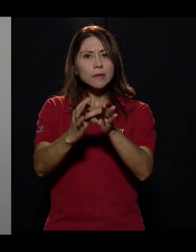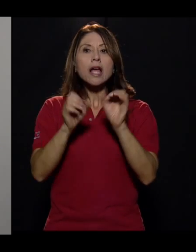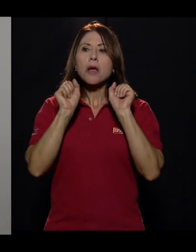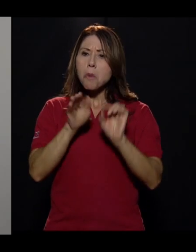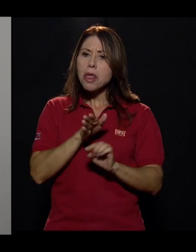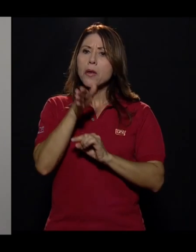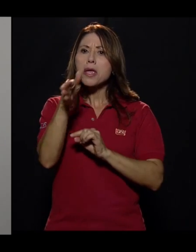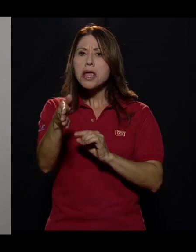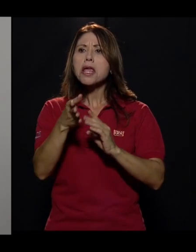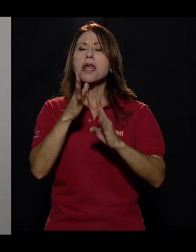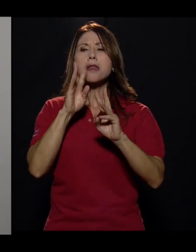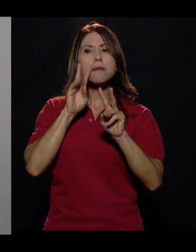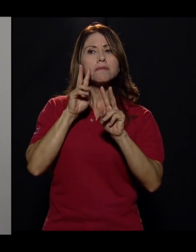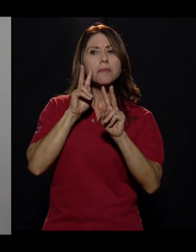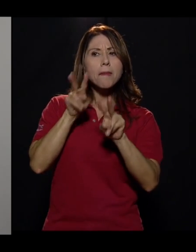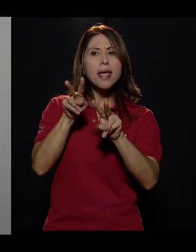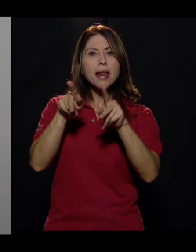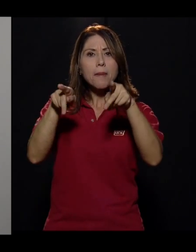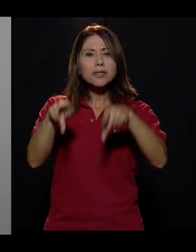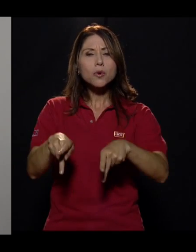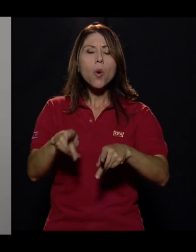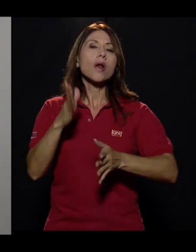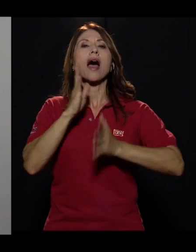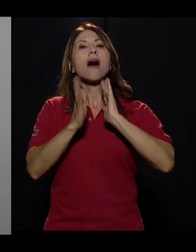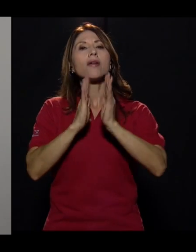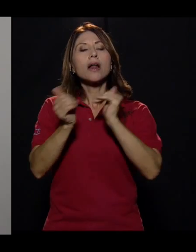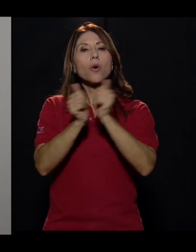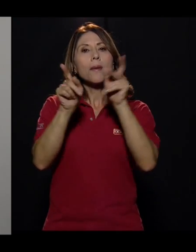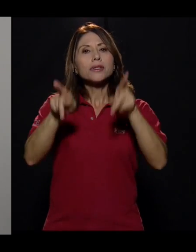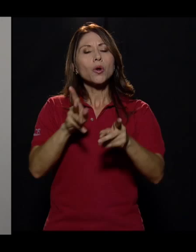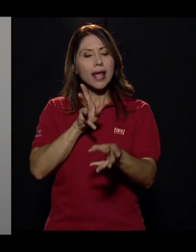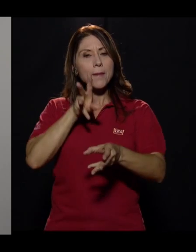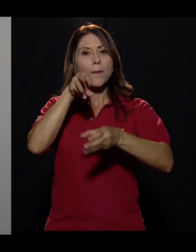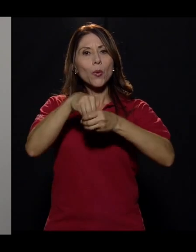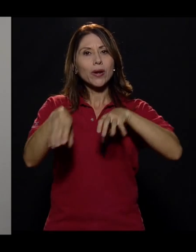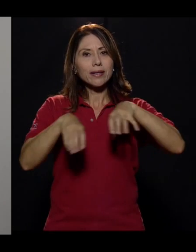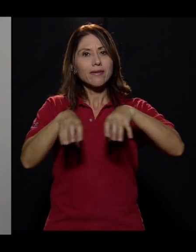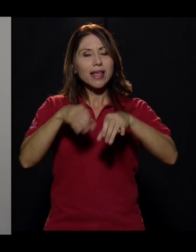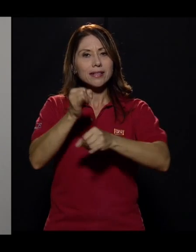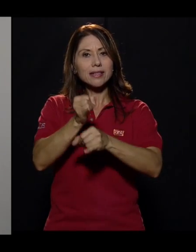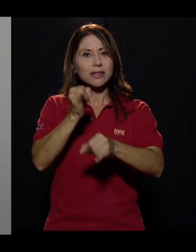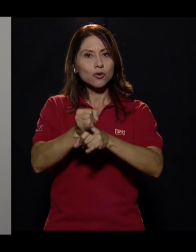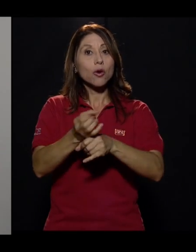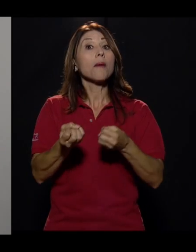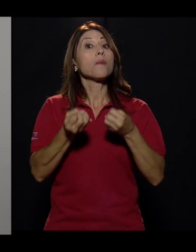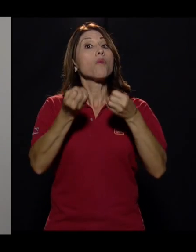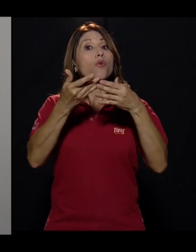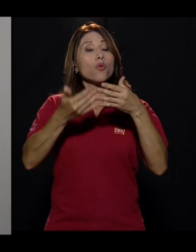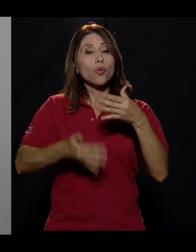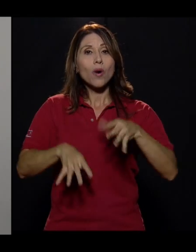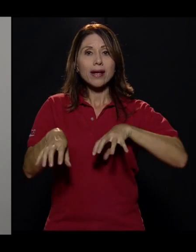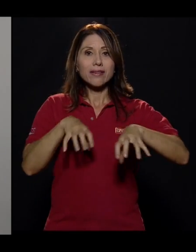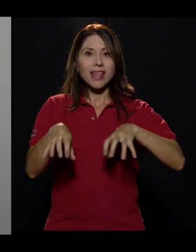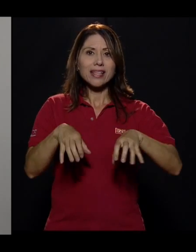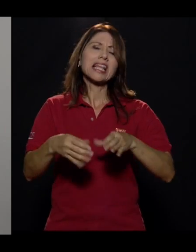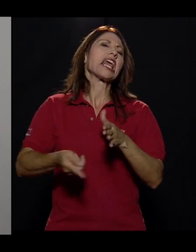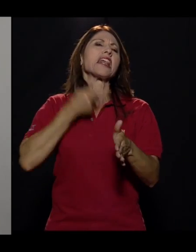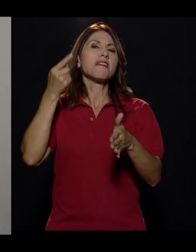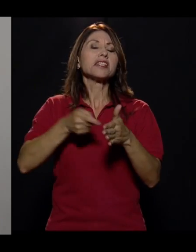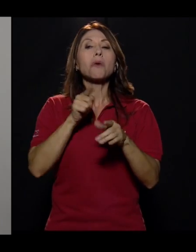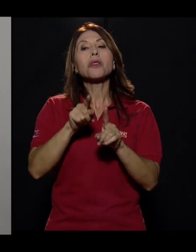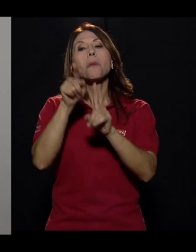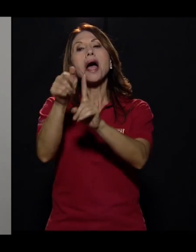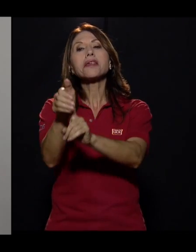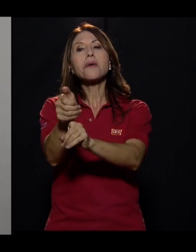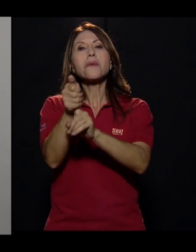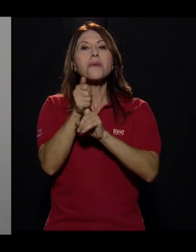puedan estar viendo a la persona, que puedan estar hablando con la persona, que se involucren en las actividades de la institución, que hay bastantes actividades, que